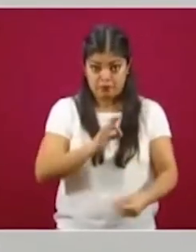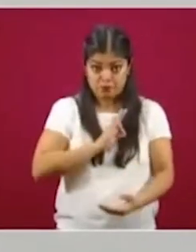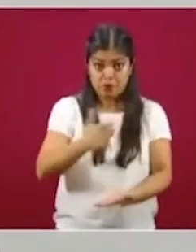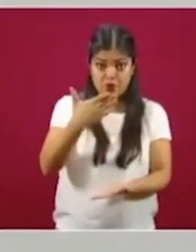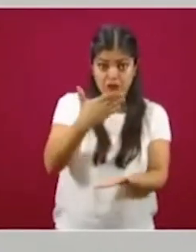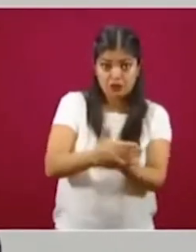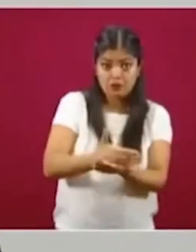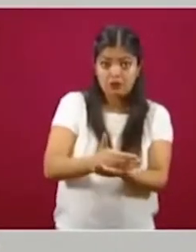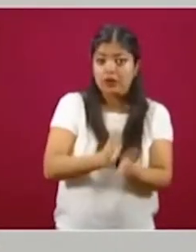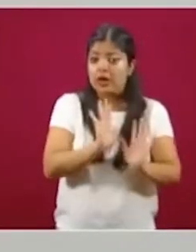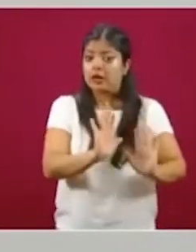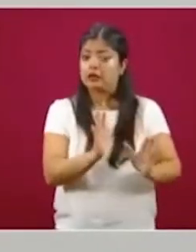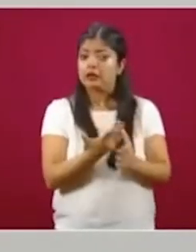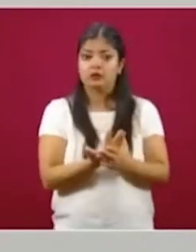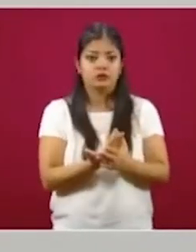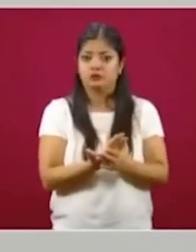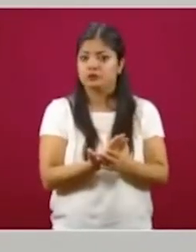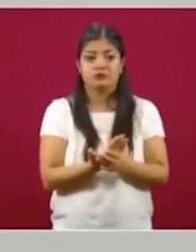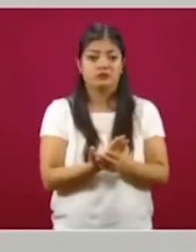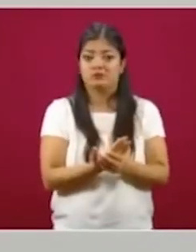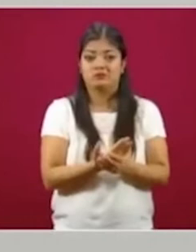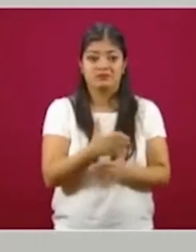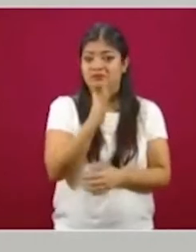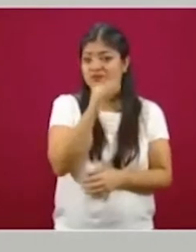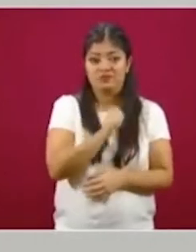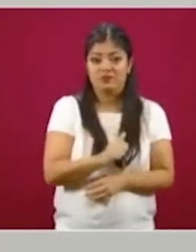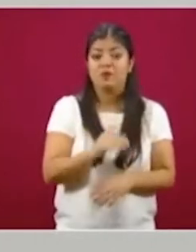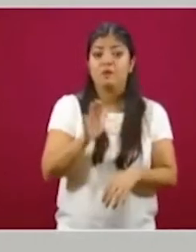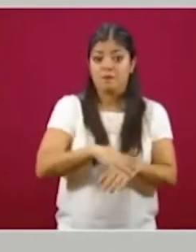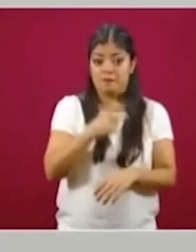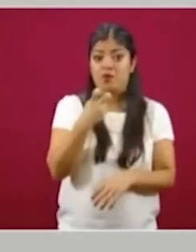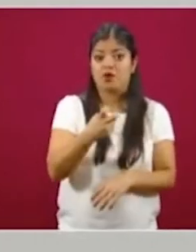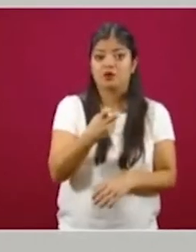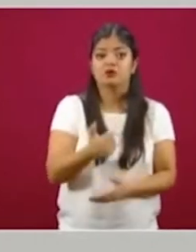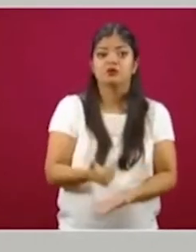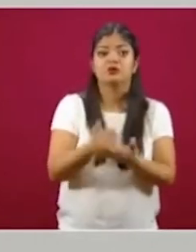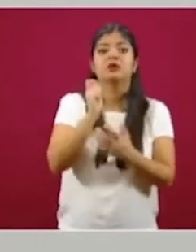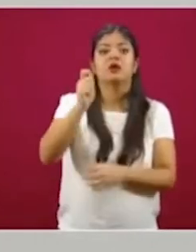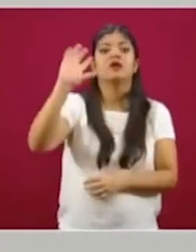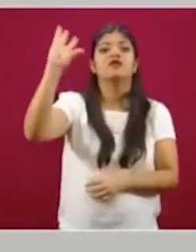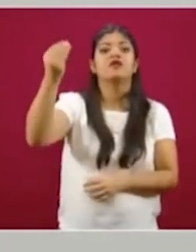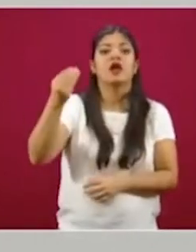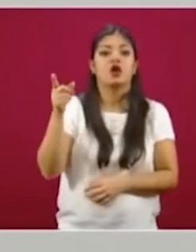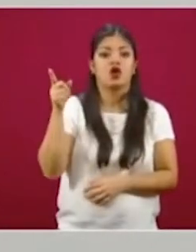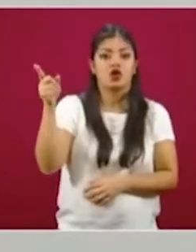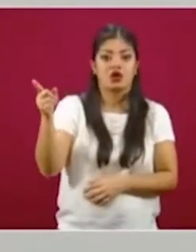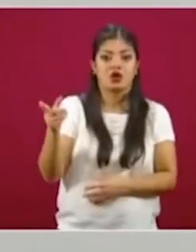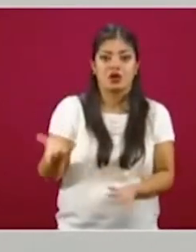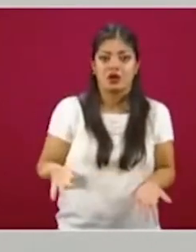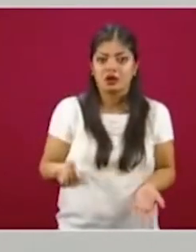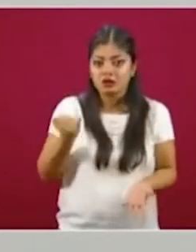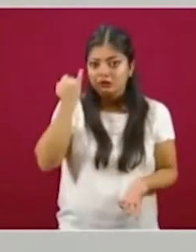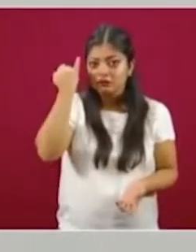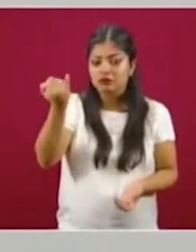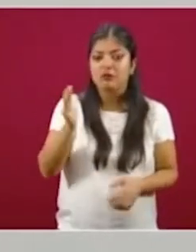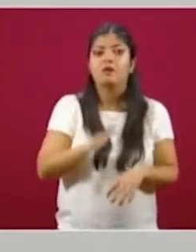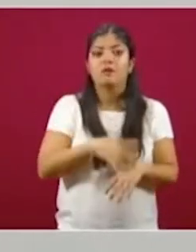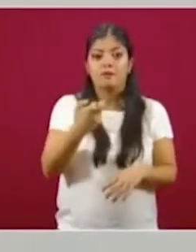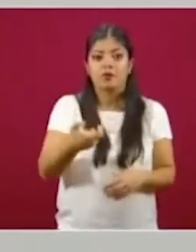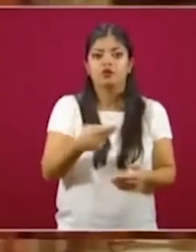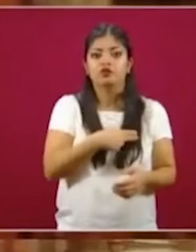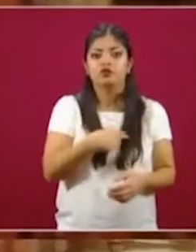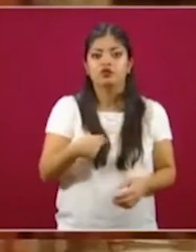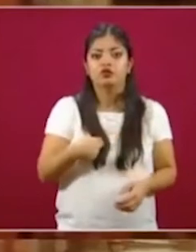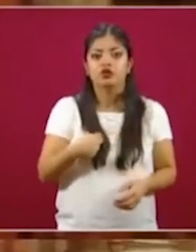es el punto fundamental, para eso existe la tecnología, para eso hemos dispuesto de una plataforma